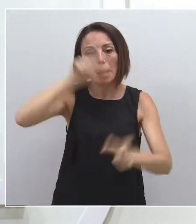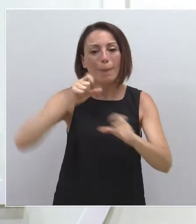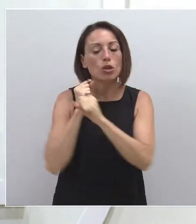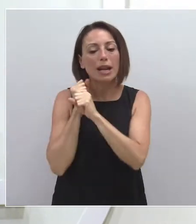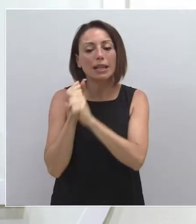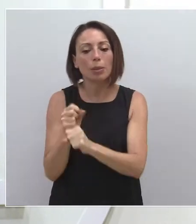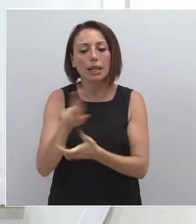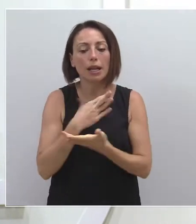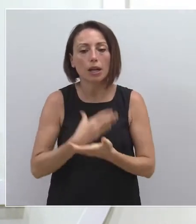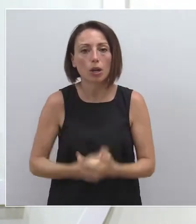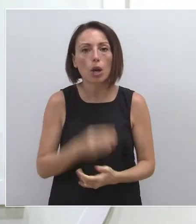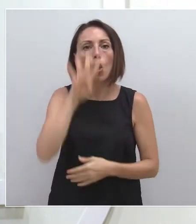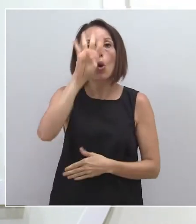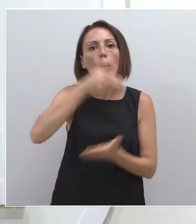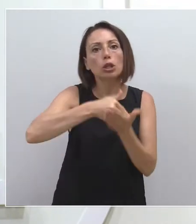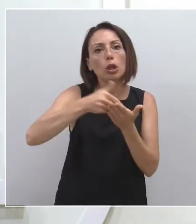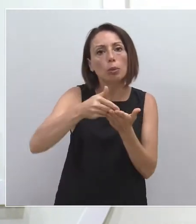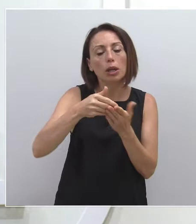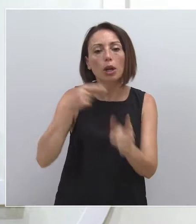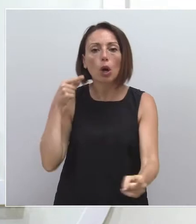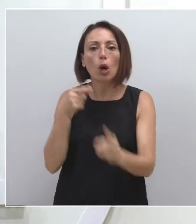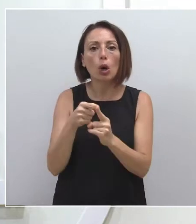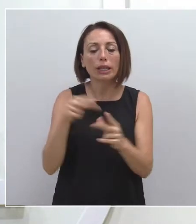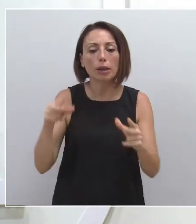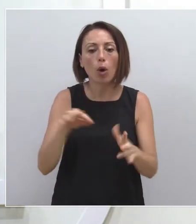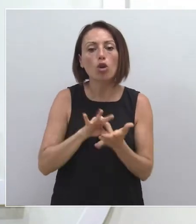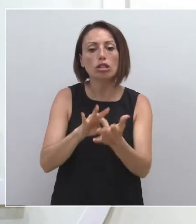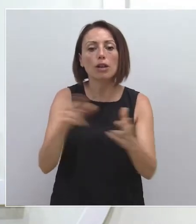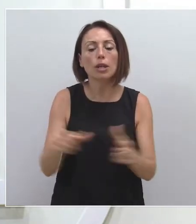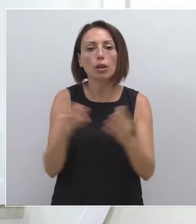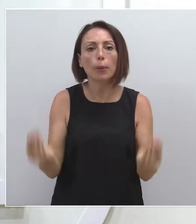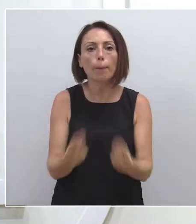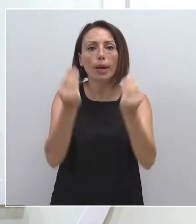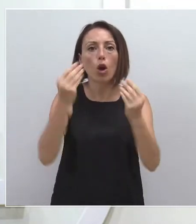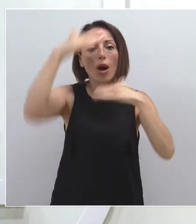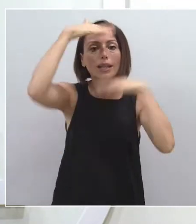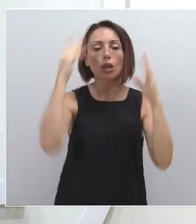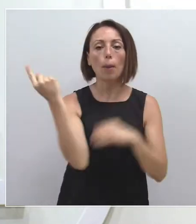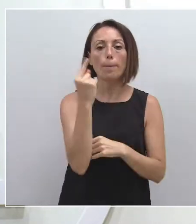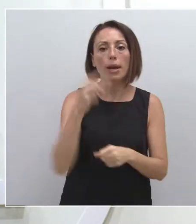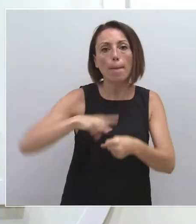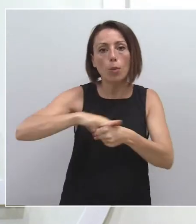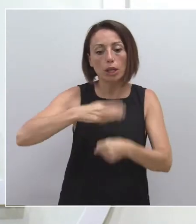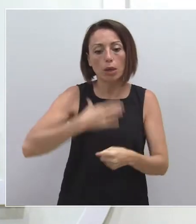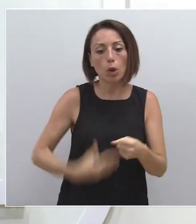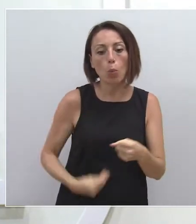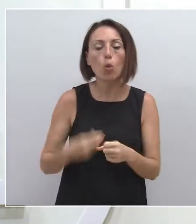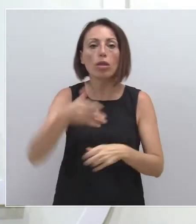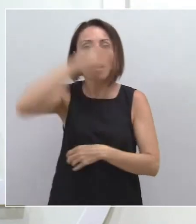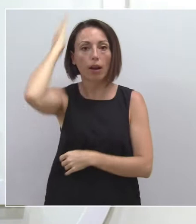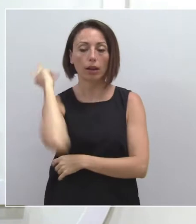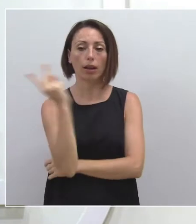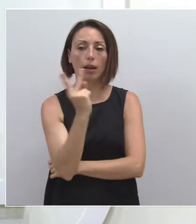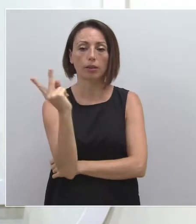y más de 4 millones para mejorar los servicios sociales de atención primaria en los municipios de Murcia y Cartagena.